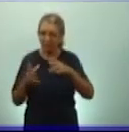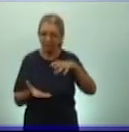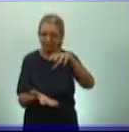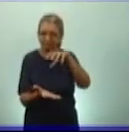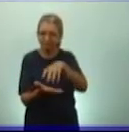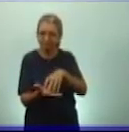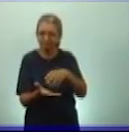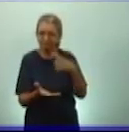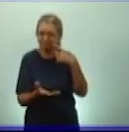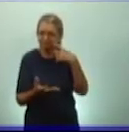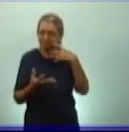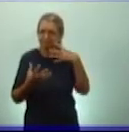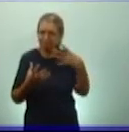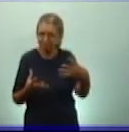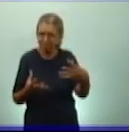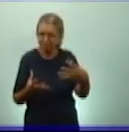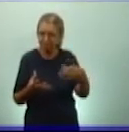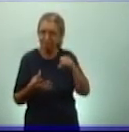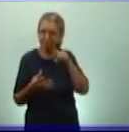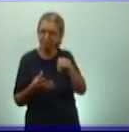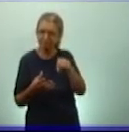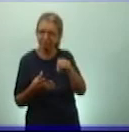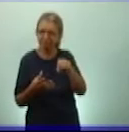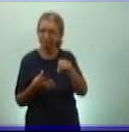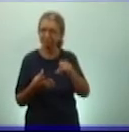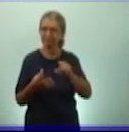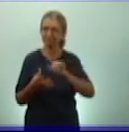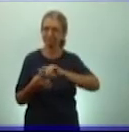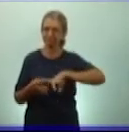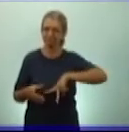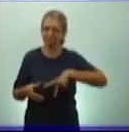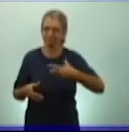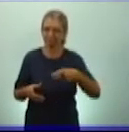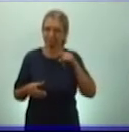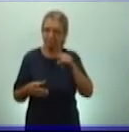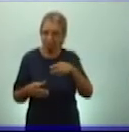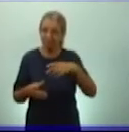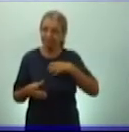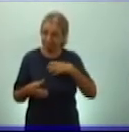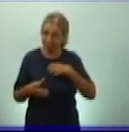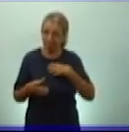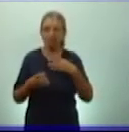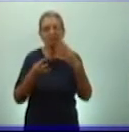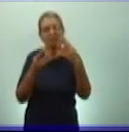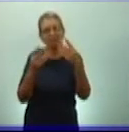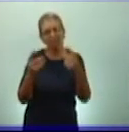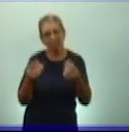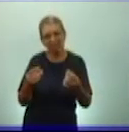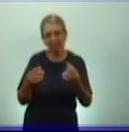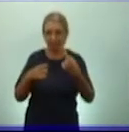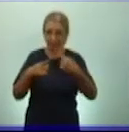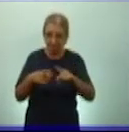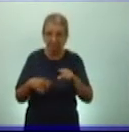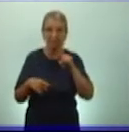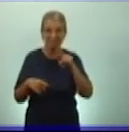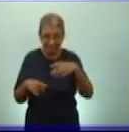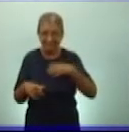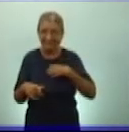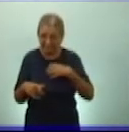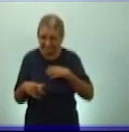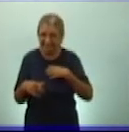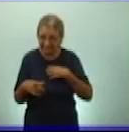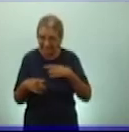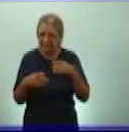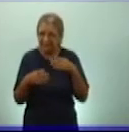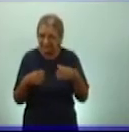ciudades también emblemáticas de esta civilización y que todavía en nuestros días persiste. Y que es asombroso porque todavía no se explica